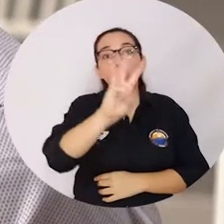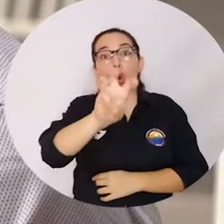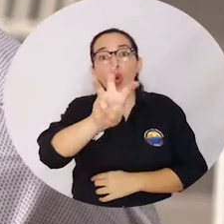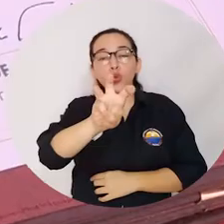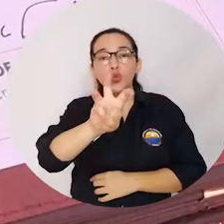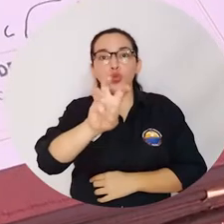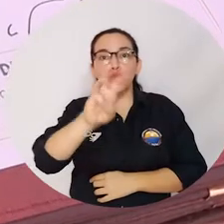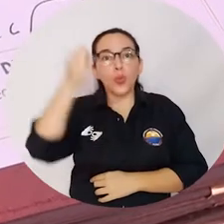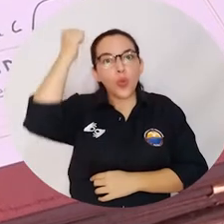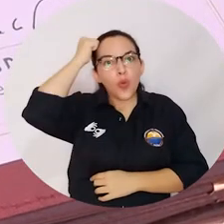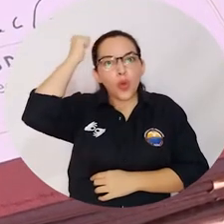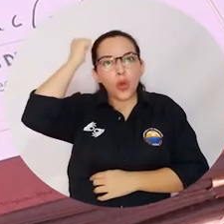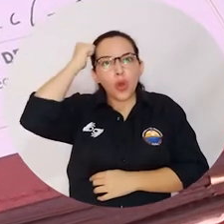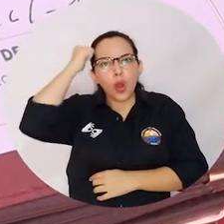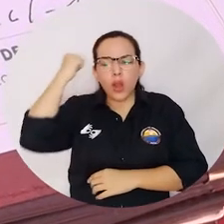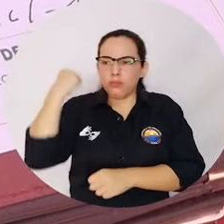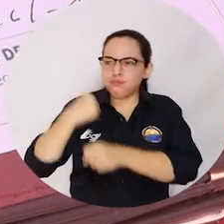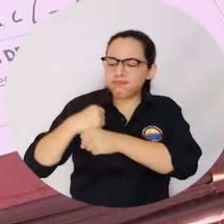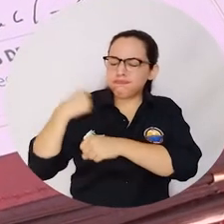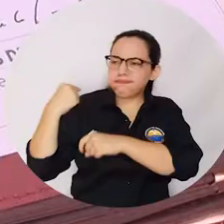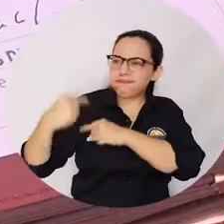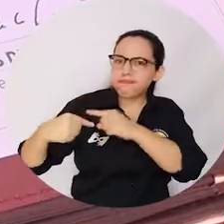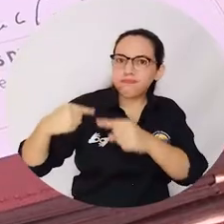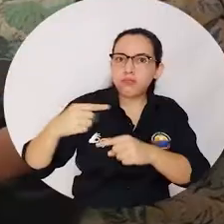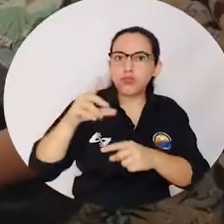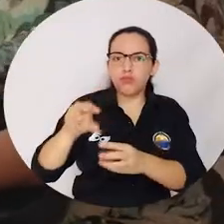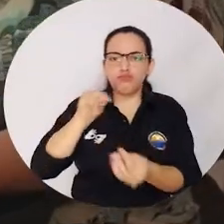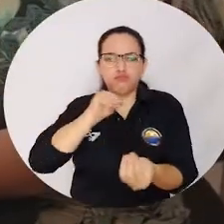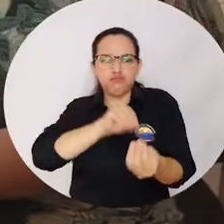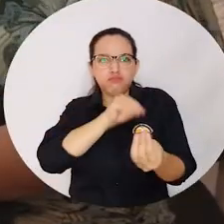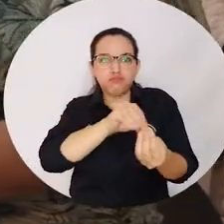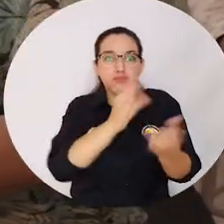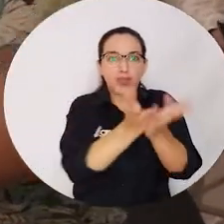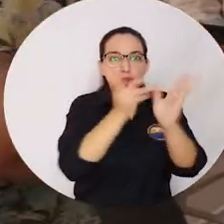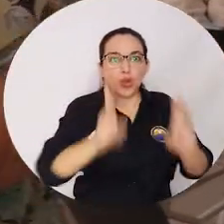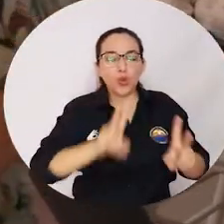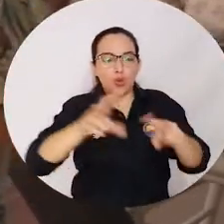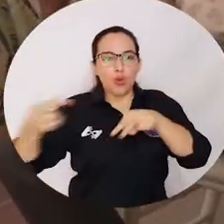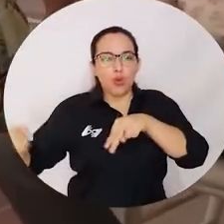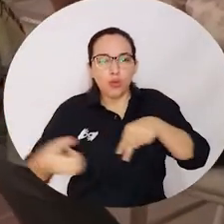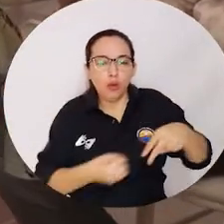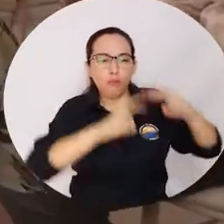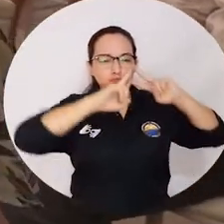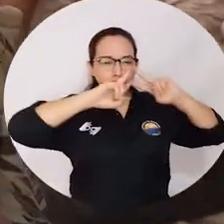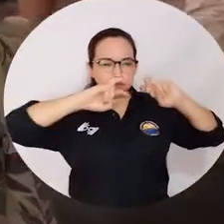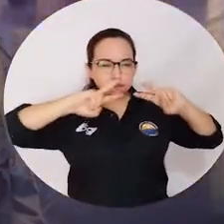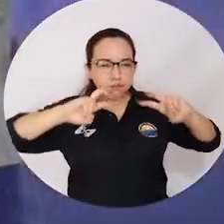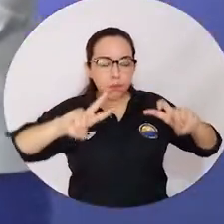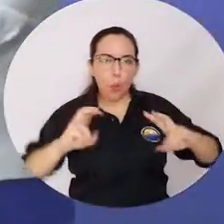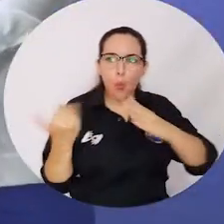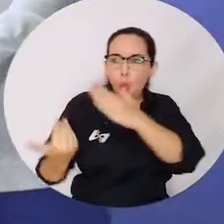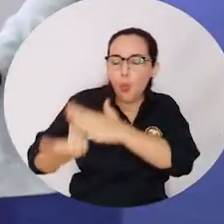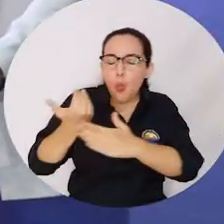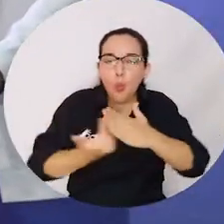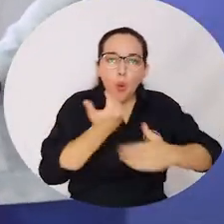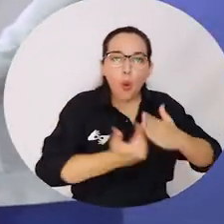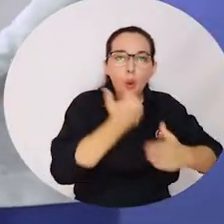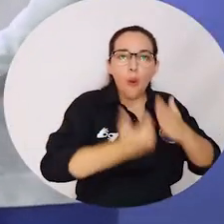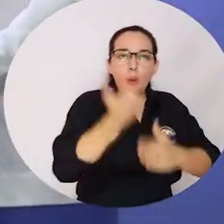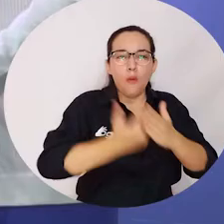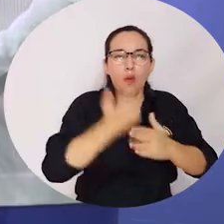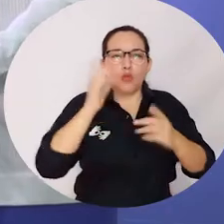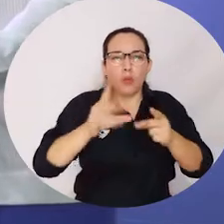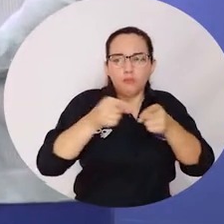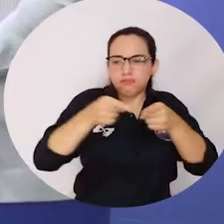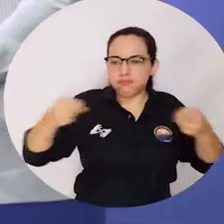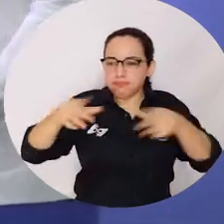docentes que durante años han transformado la vida de miles de personas a través de la educación, la investigación, la innovación y